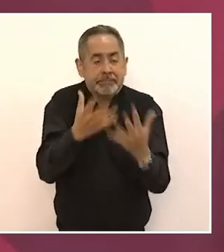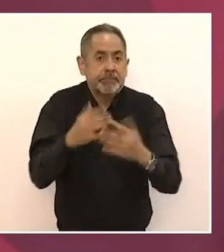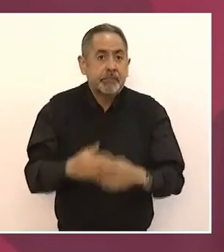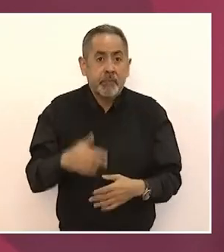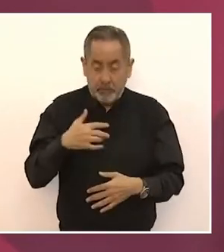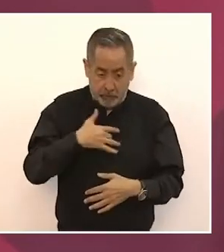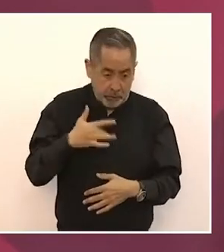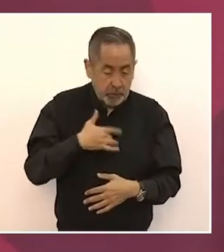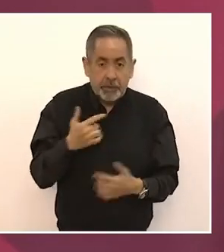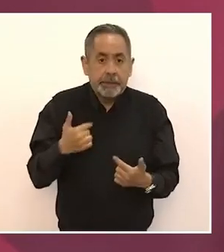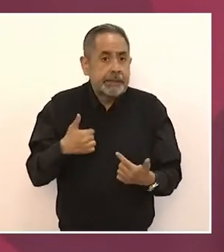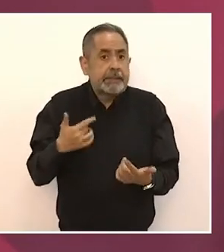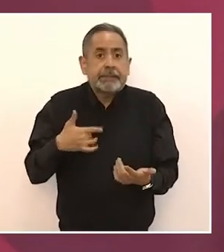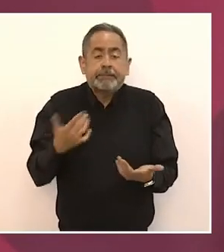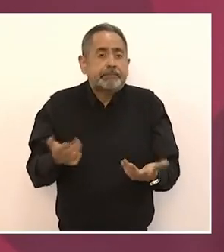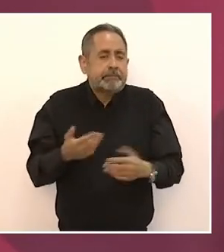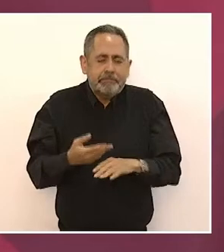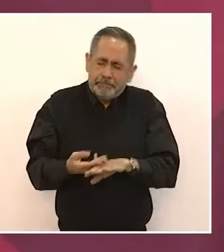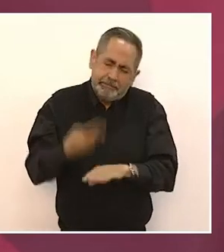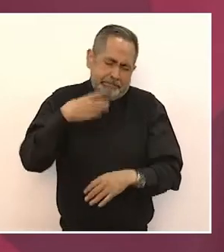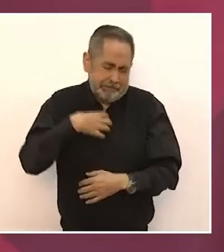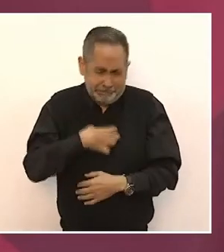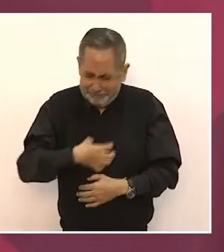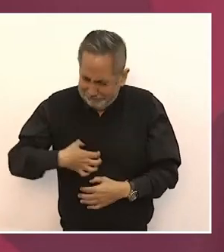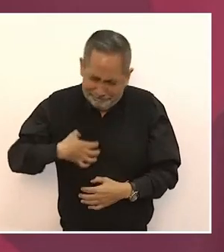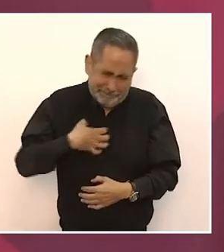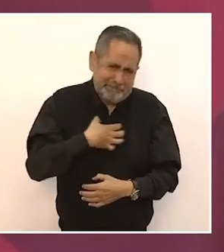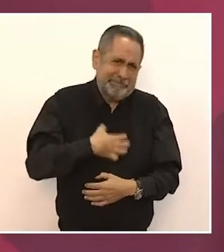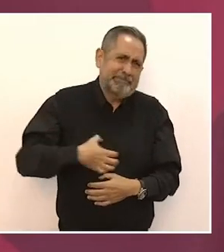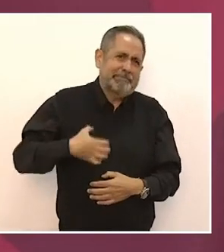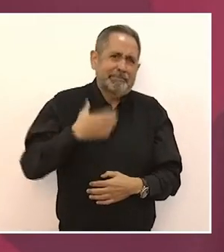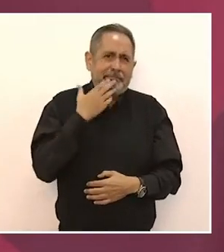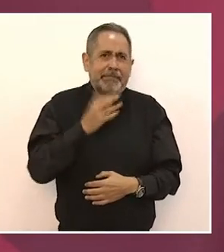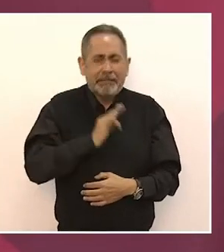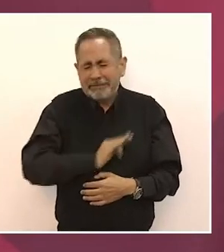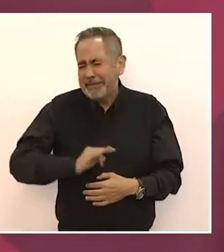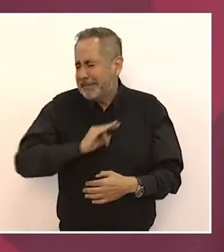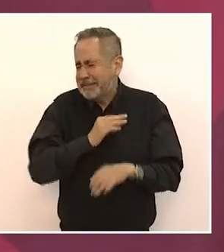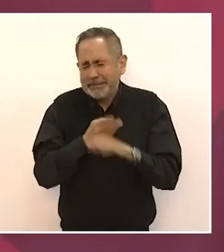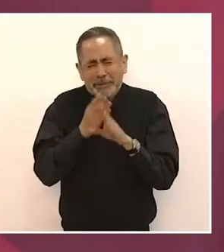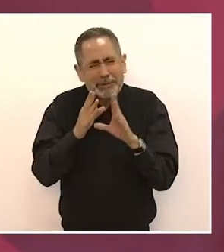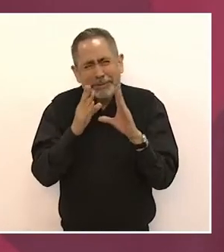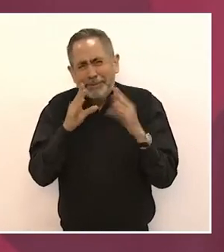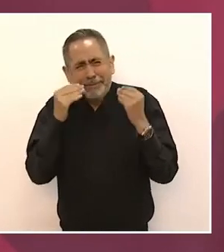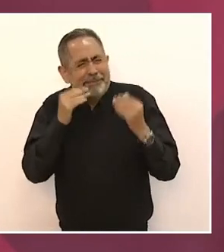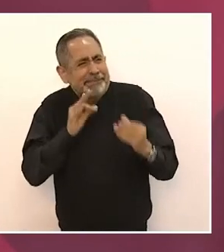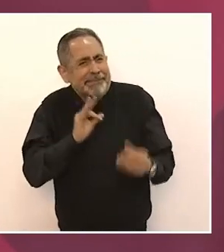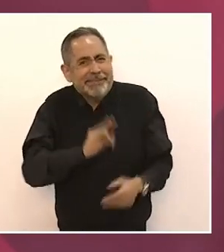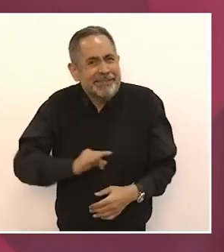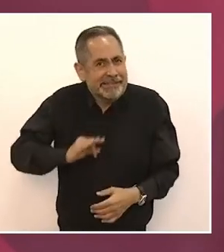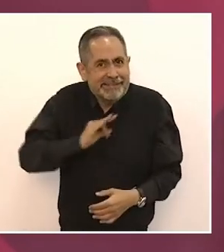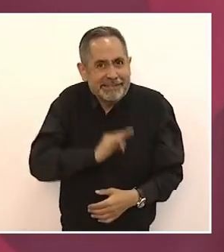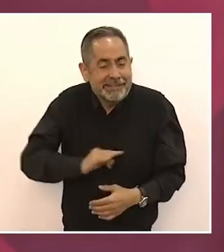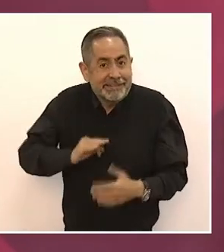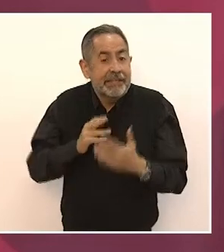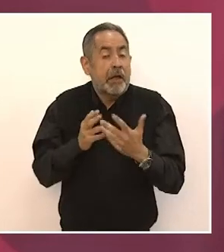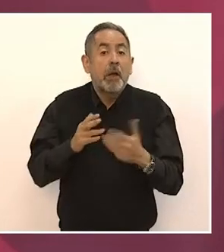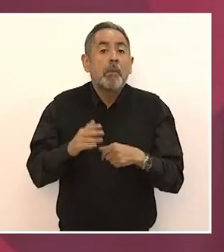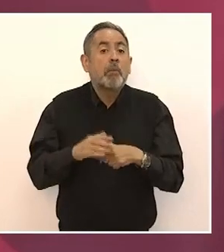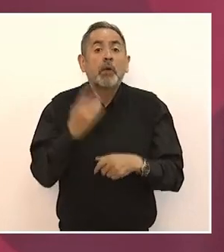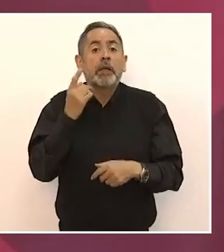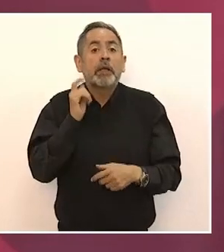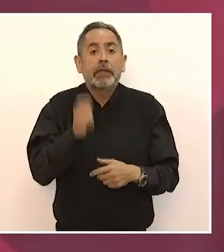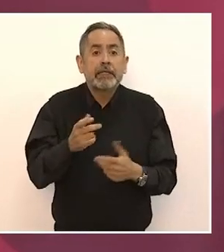muy contento, feliz, feliz, feliz, porque